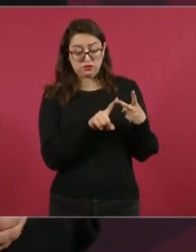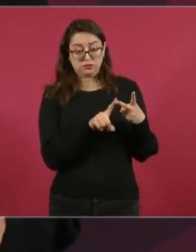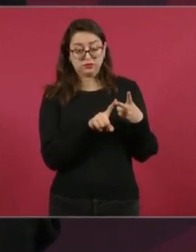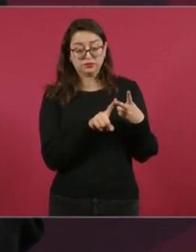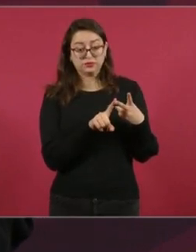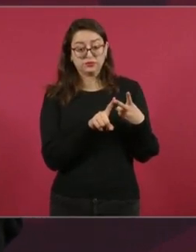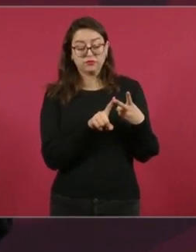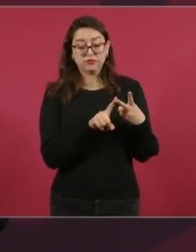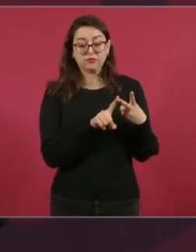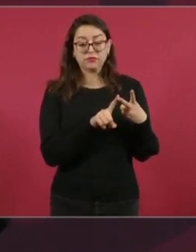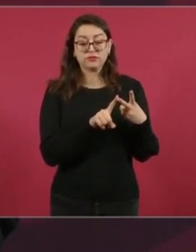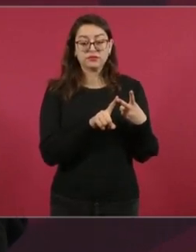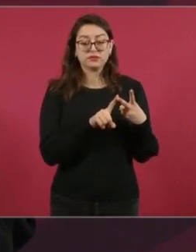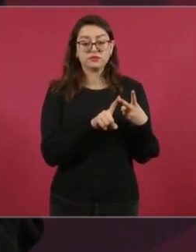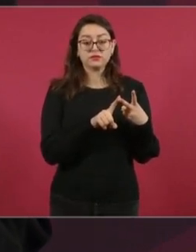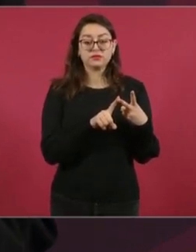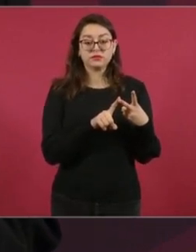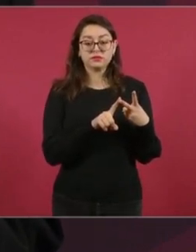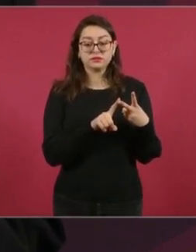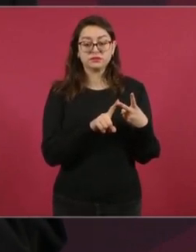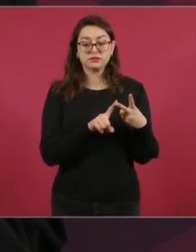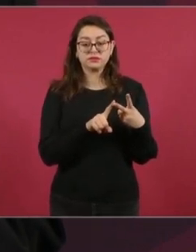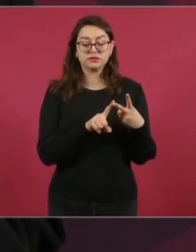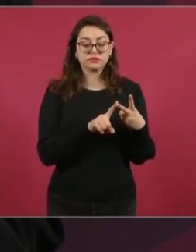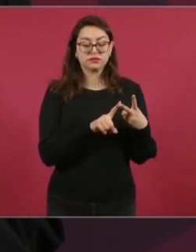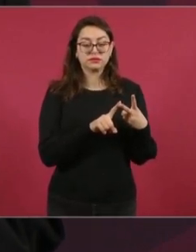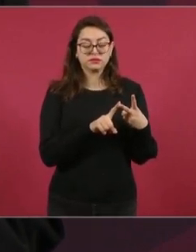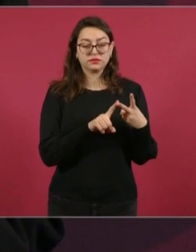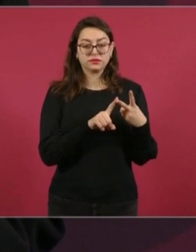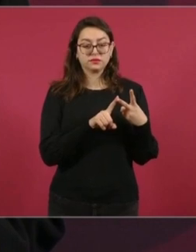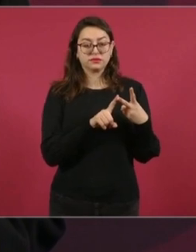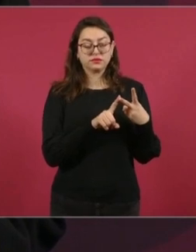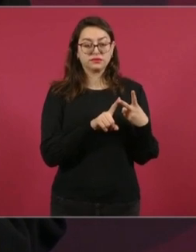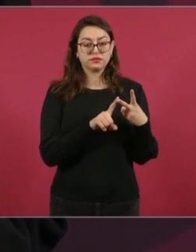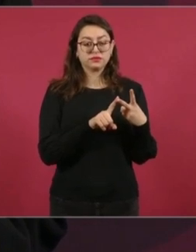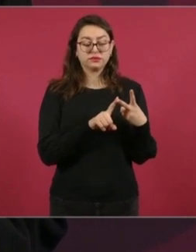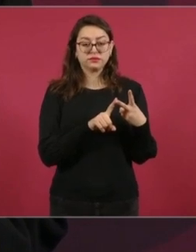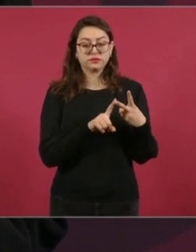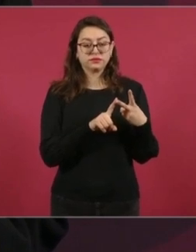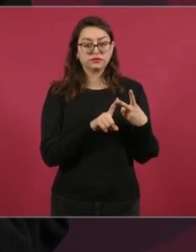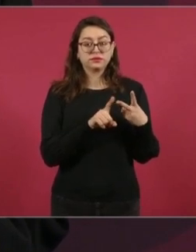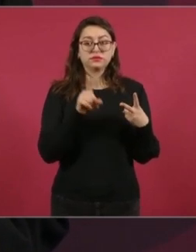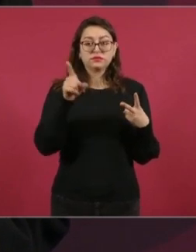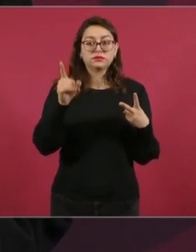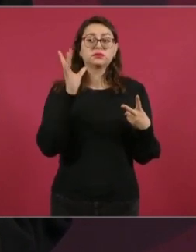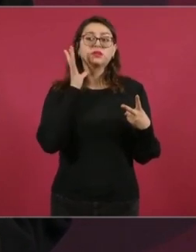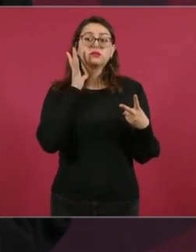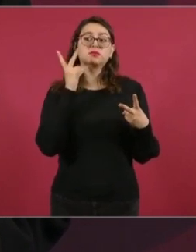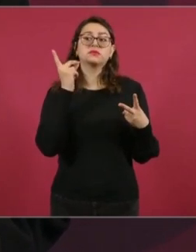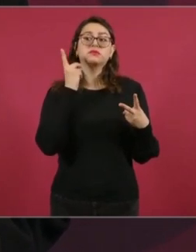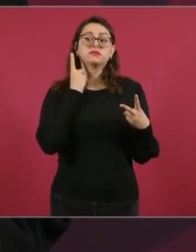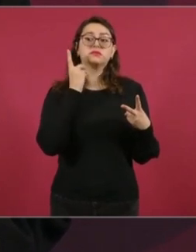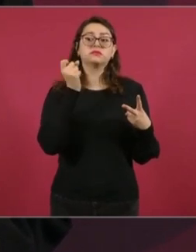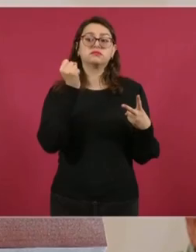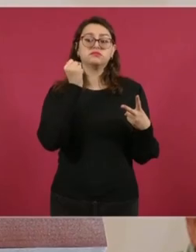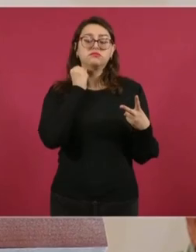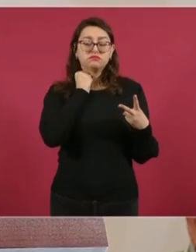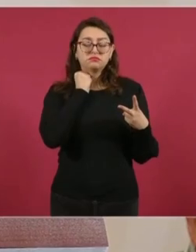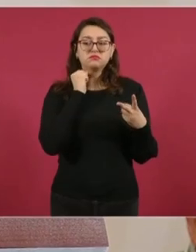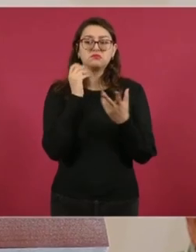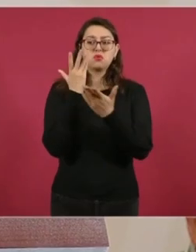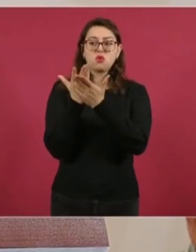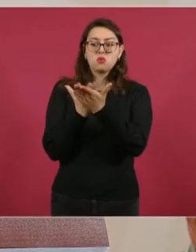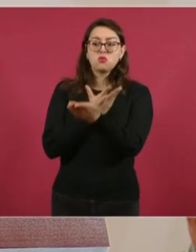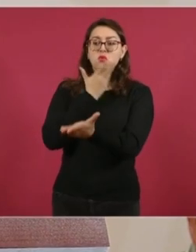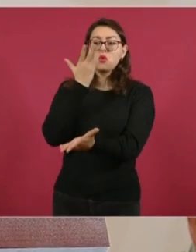envió al Congreso una reforma de pensiones